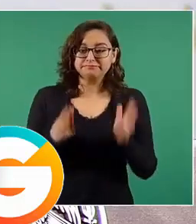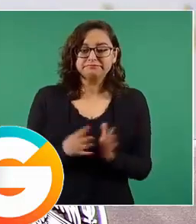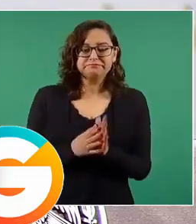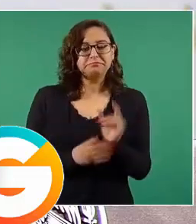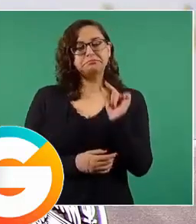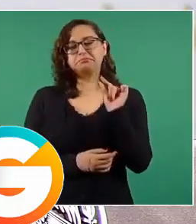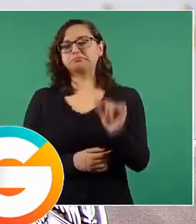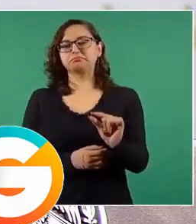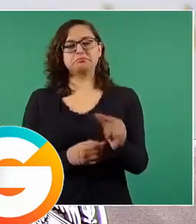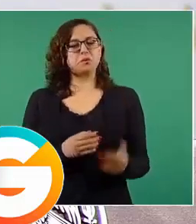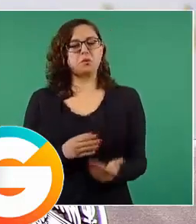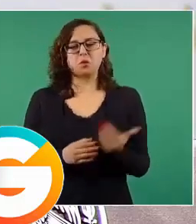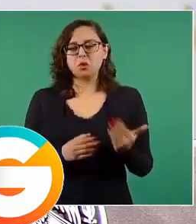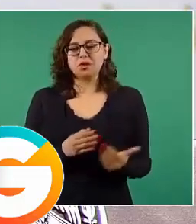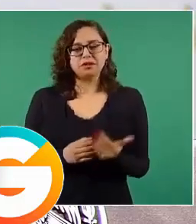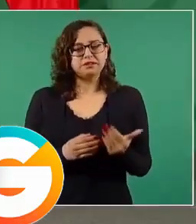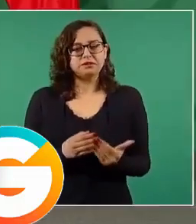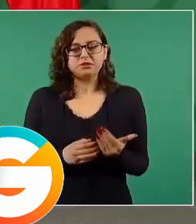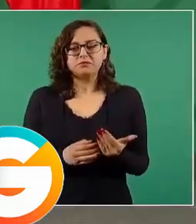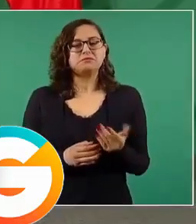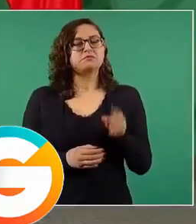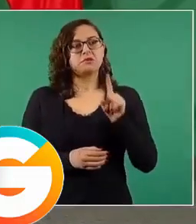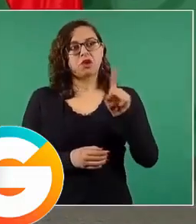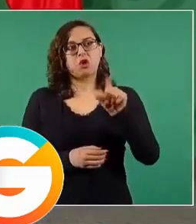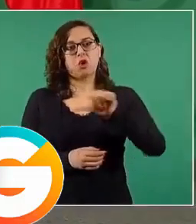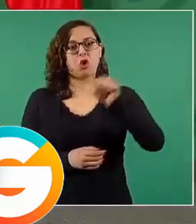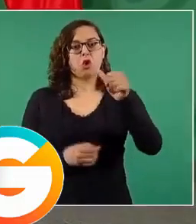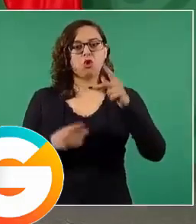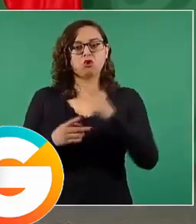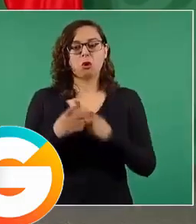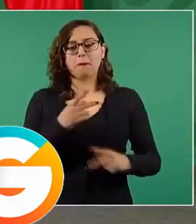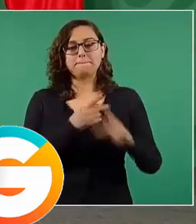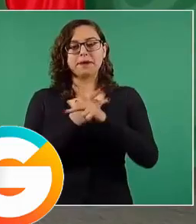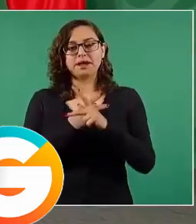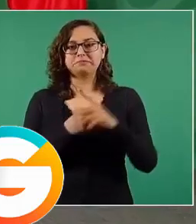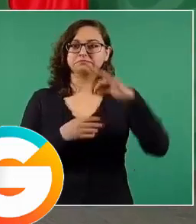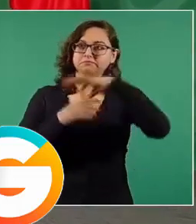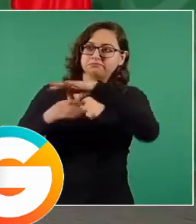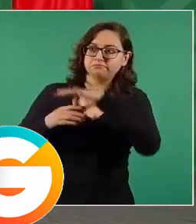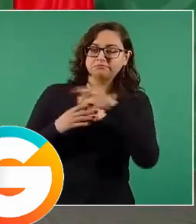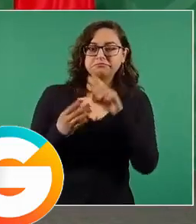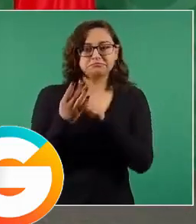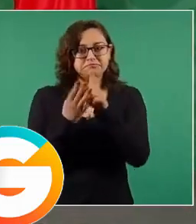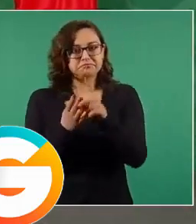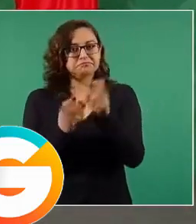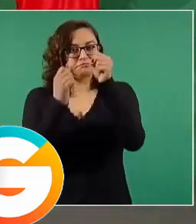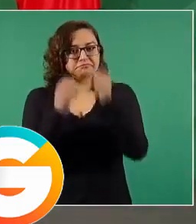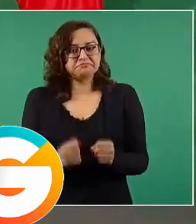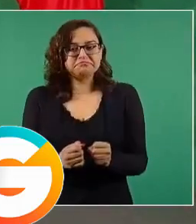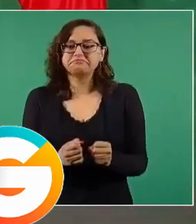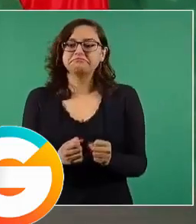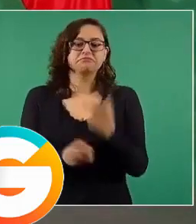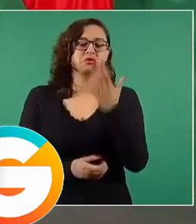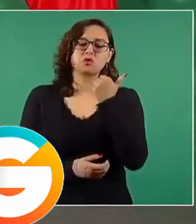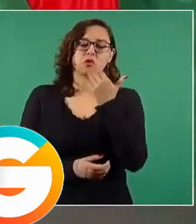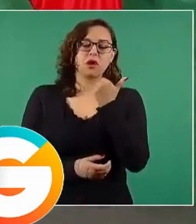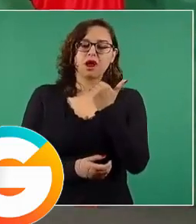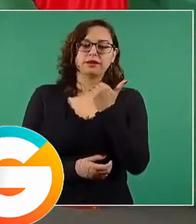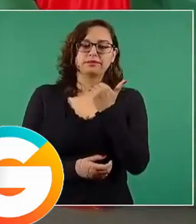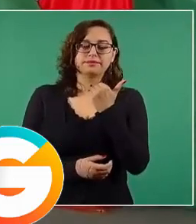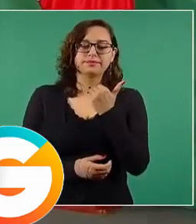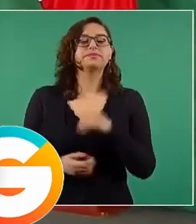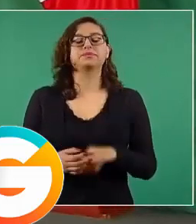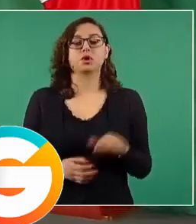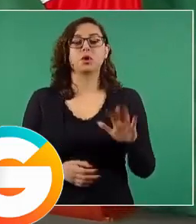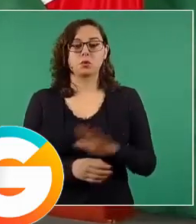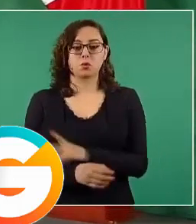asumirá la tarea de facilitar la participación política de los mexicanos en el extranjero. Señaló que la participación de los mexicanos